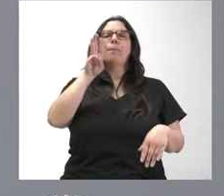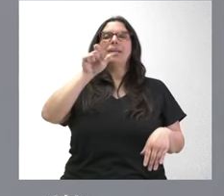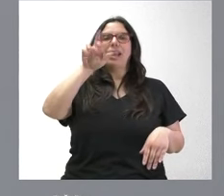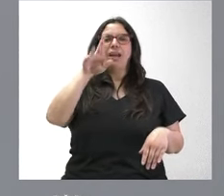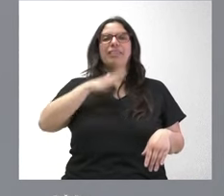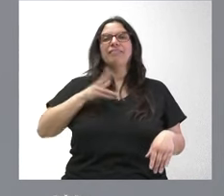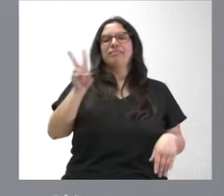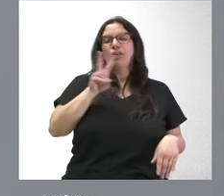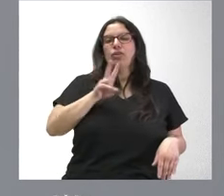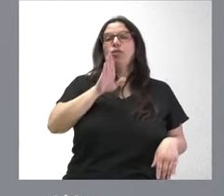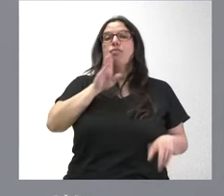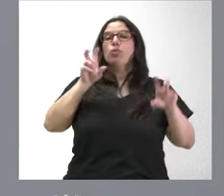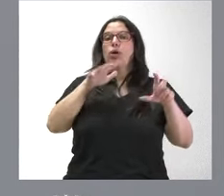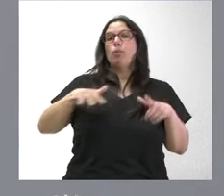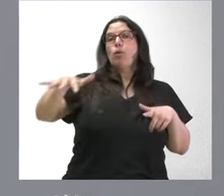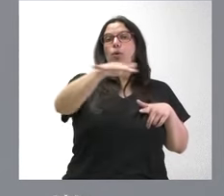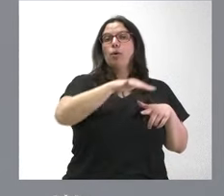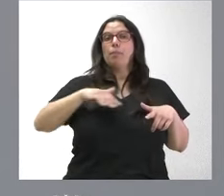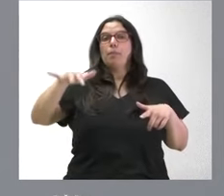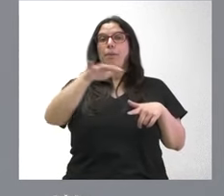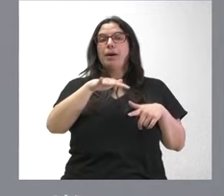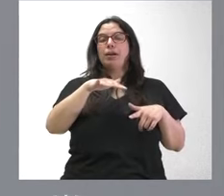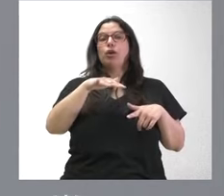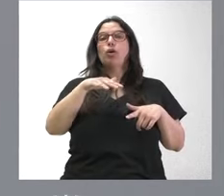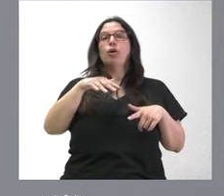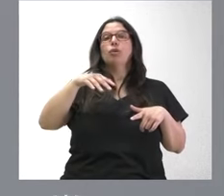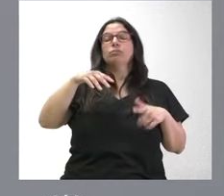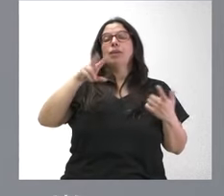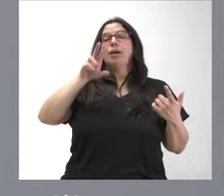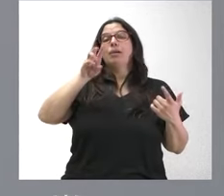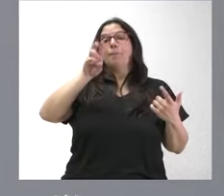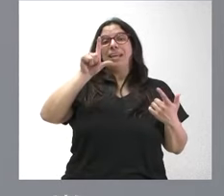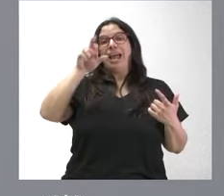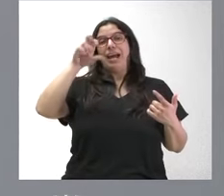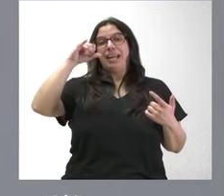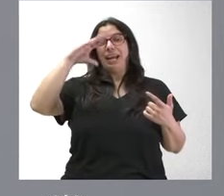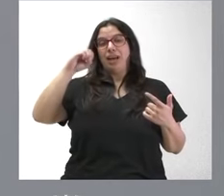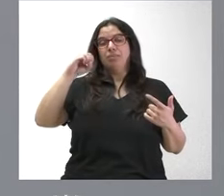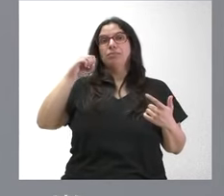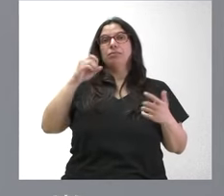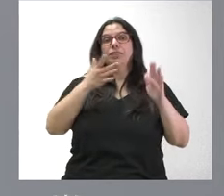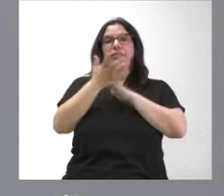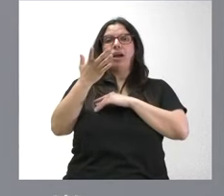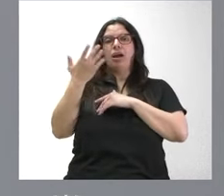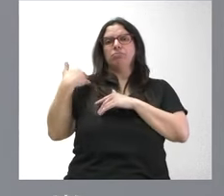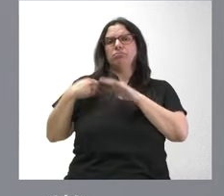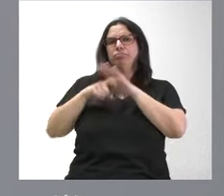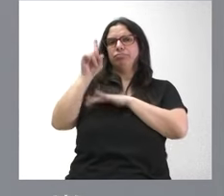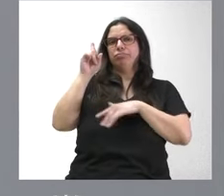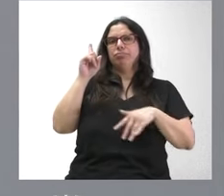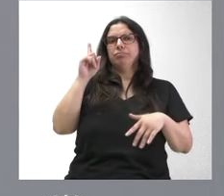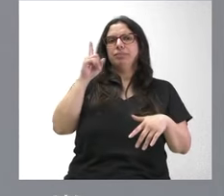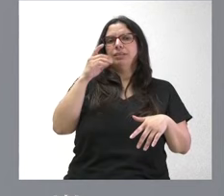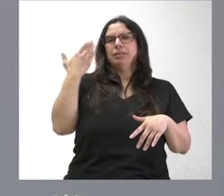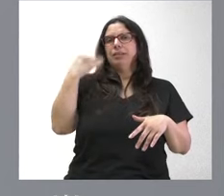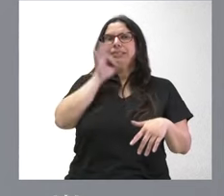localiza en el nuevo barrio de la Pilarica, el nuevo barrio, me refiero, que es un barrio desarrollado ya en el siglo